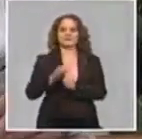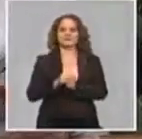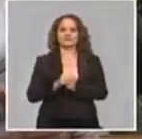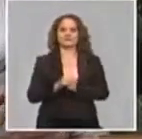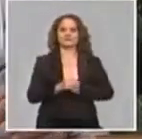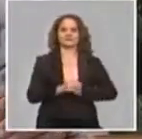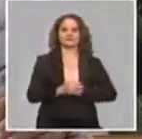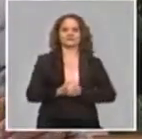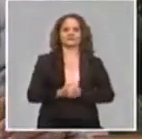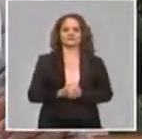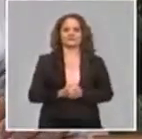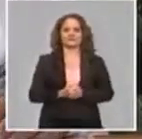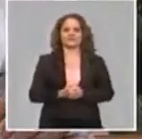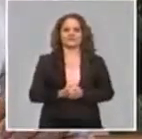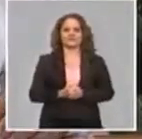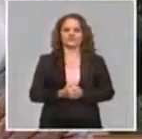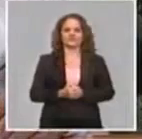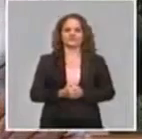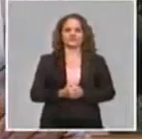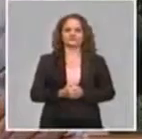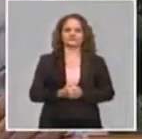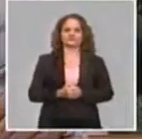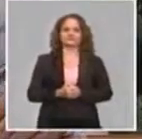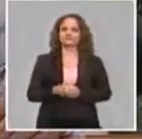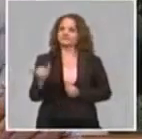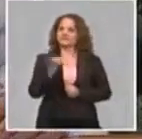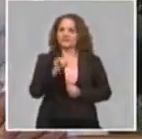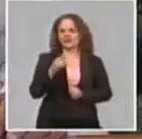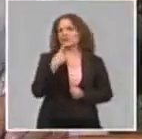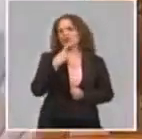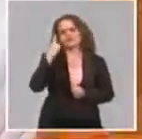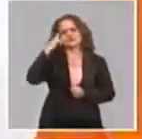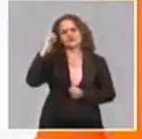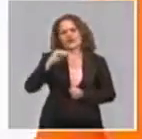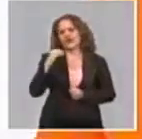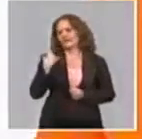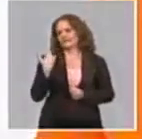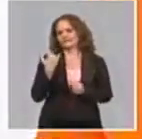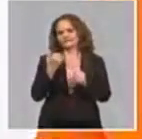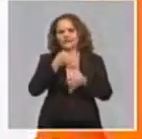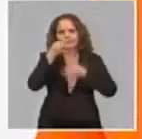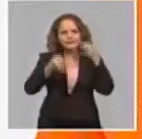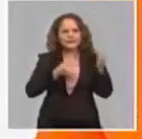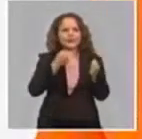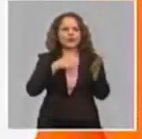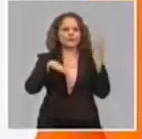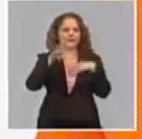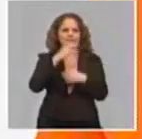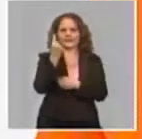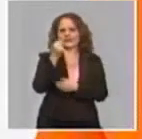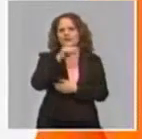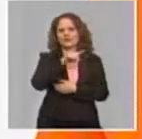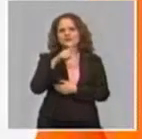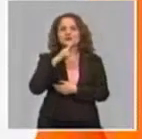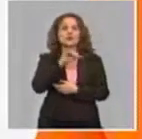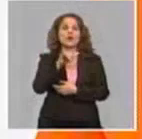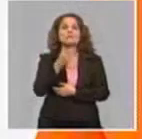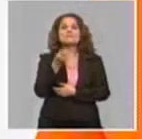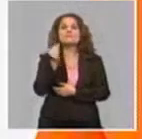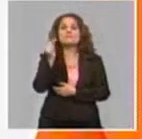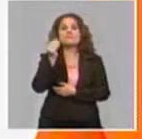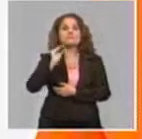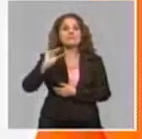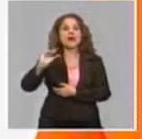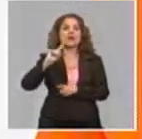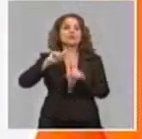salariales que se explicó aquí por la Ministra de Trabajo, bueno, y aplicación de pago por resultado, que nosotros, de hecho, todo lo que hacemos es pago por resultado, puede